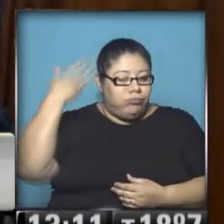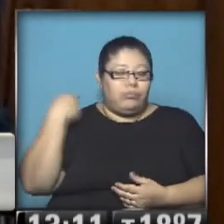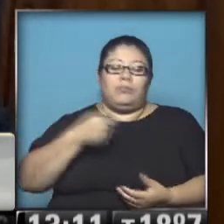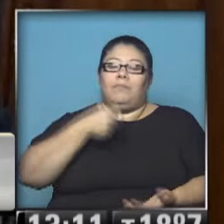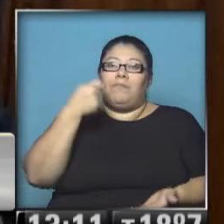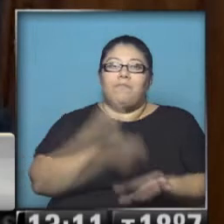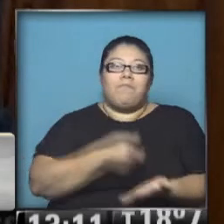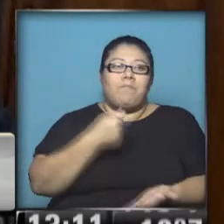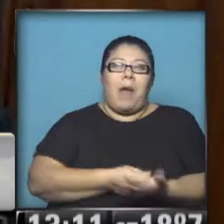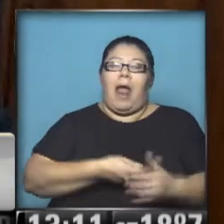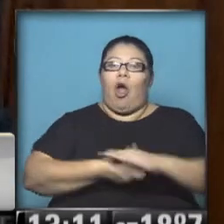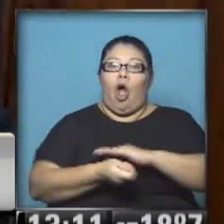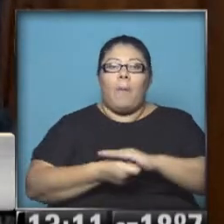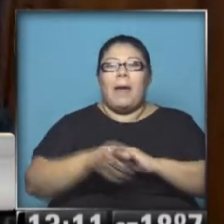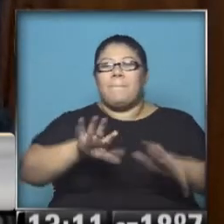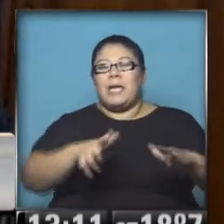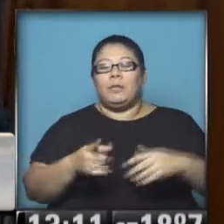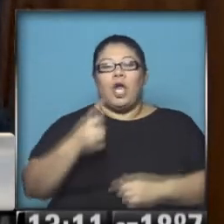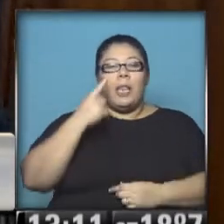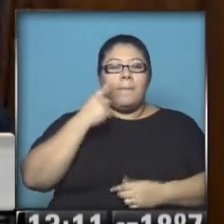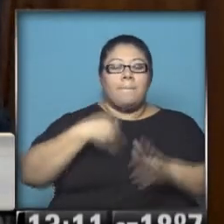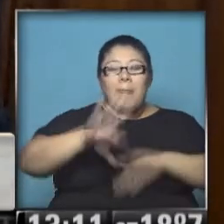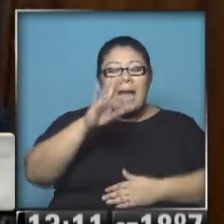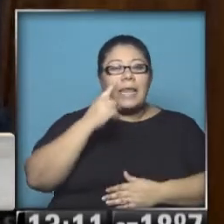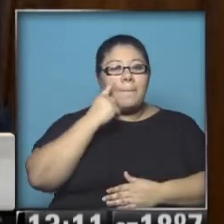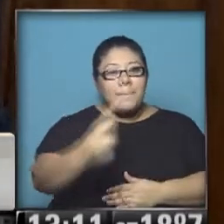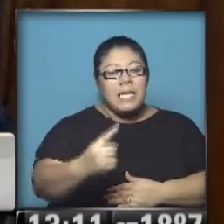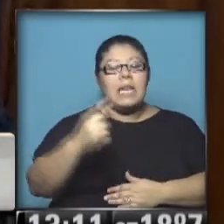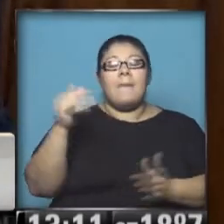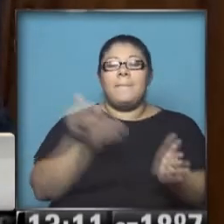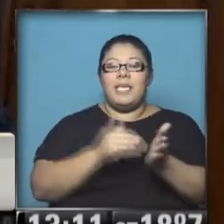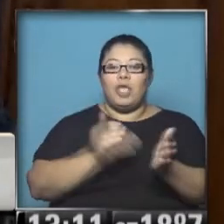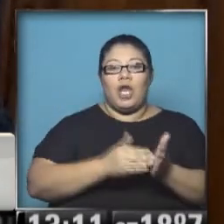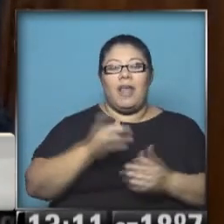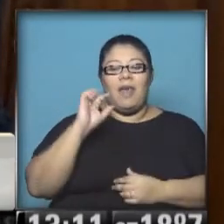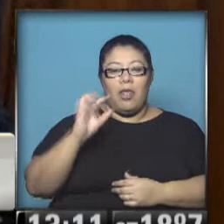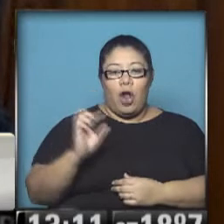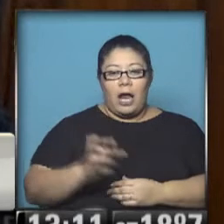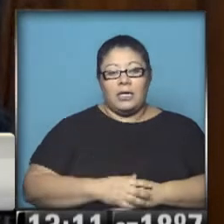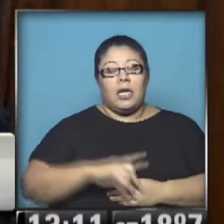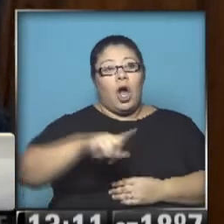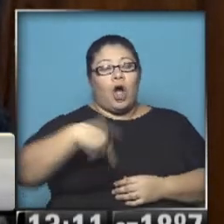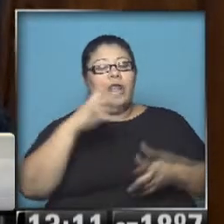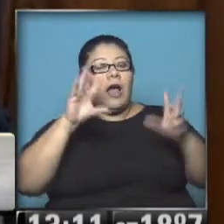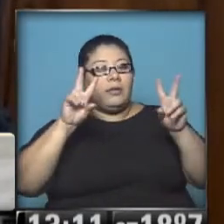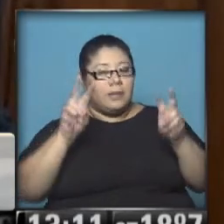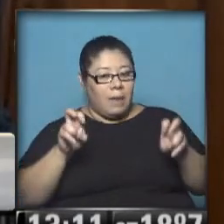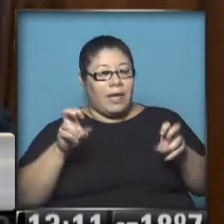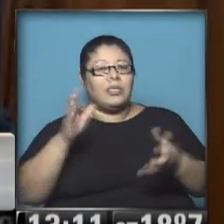más de mil millones de dólares. Maxi, y otras repercusiones vinculados a los argentinos,